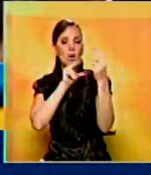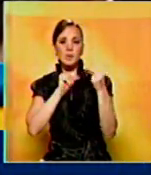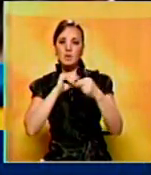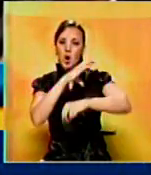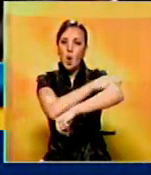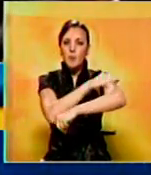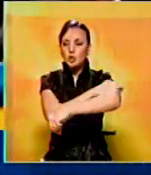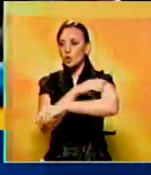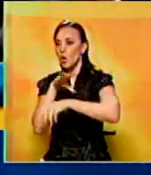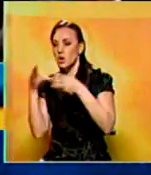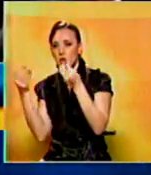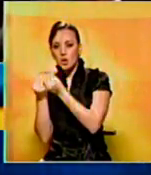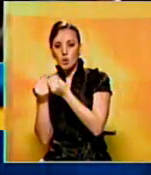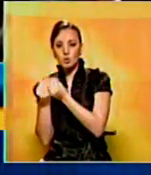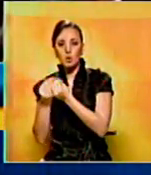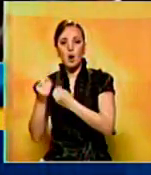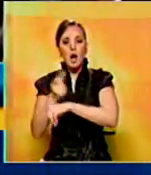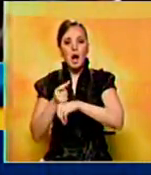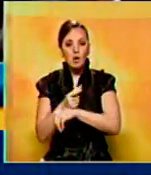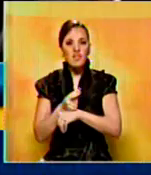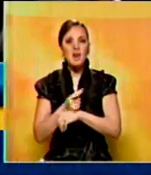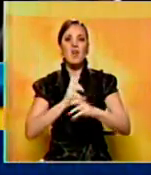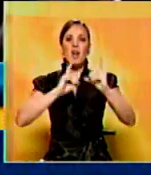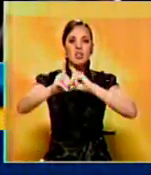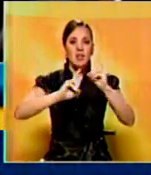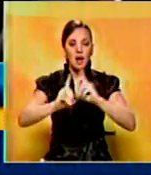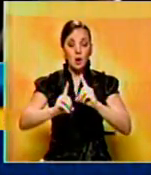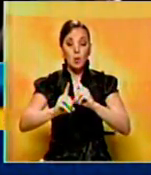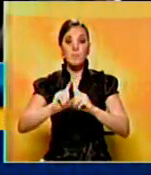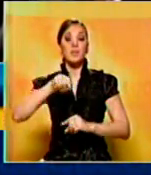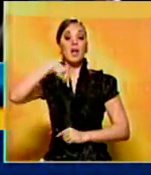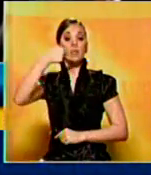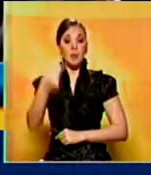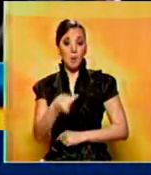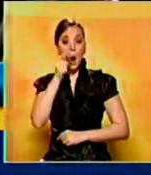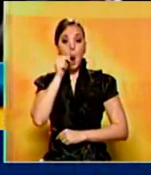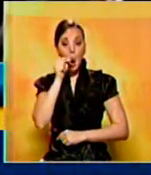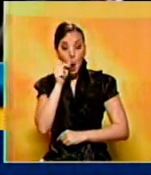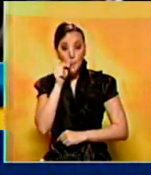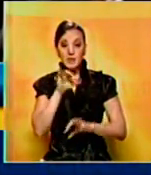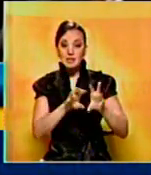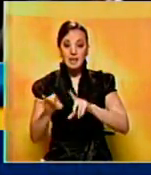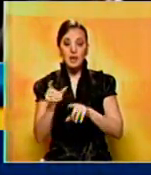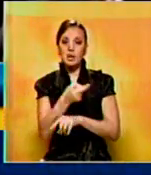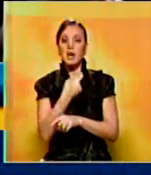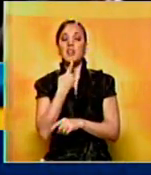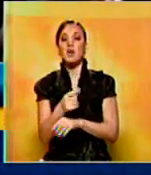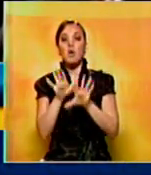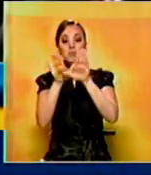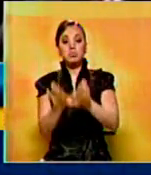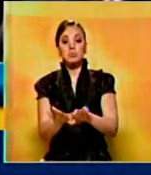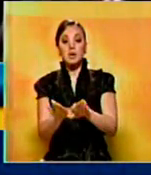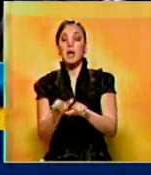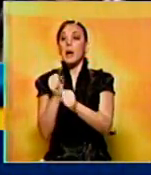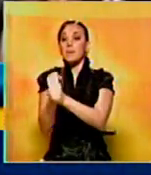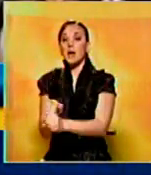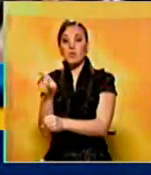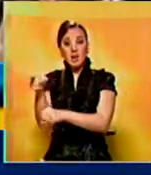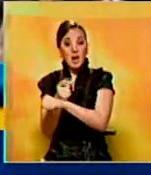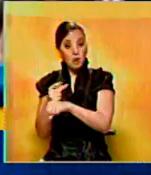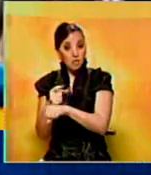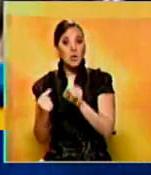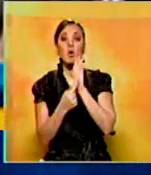opositora y el Ejecutivo Nacional. Luego de que Abeledo anunciara el martes que congelarían el diálogo hasta que el gobierno ofrezca una